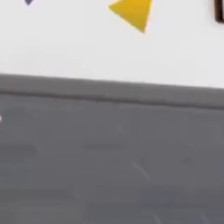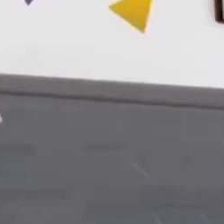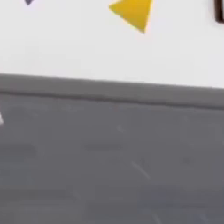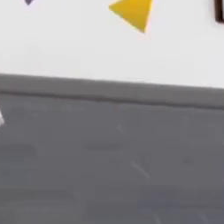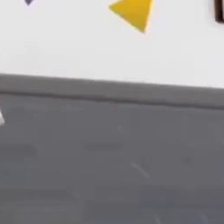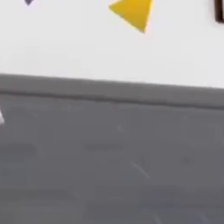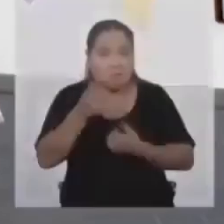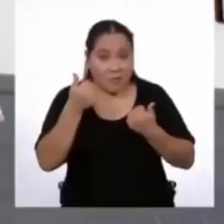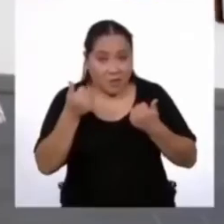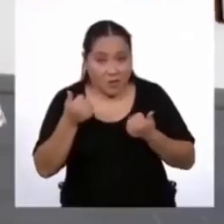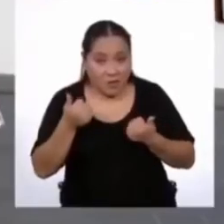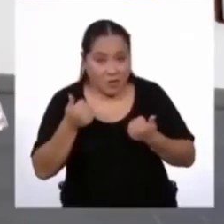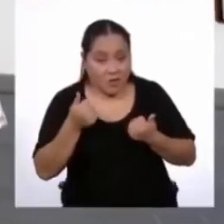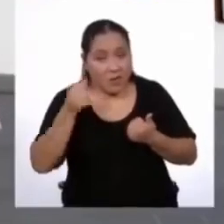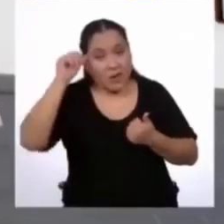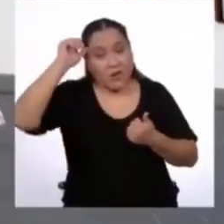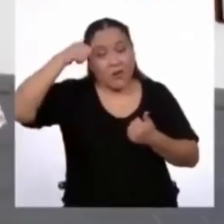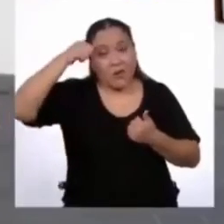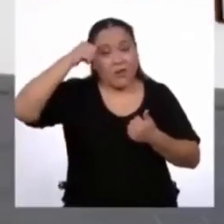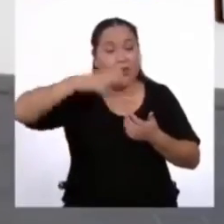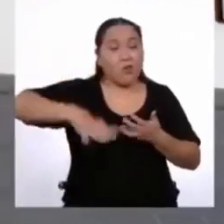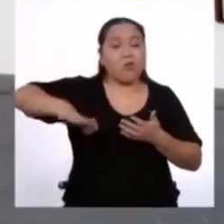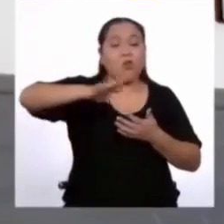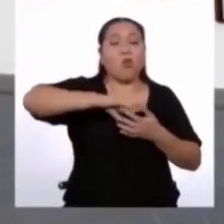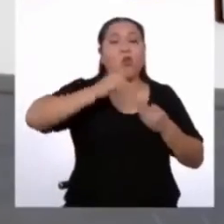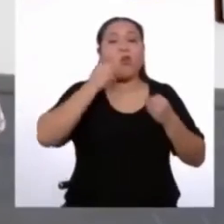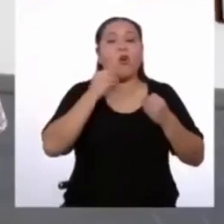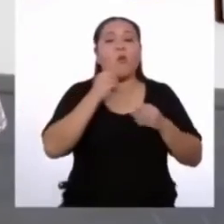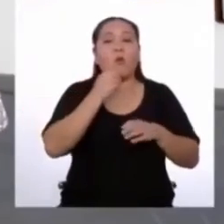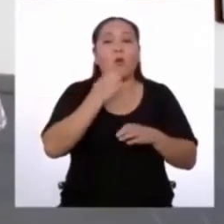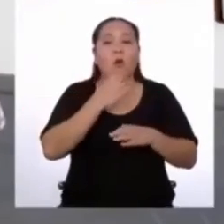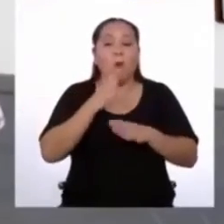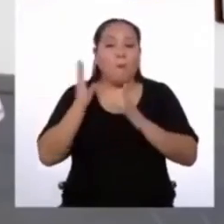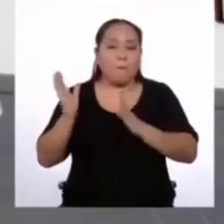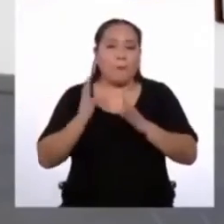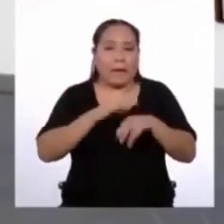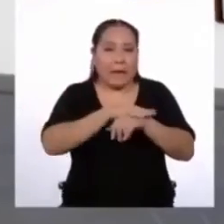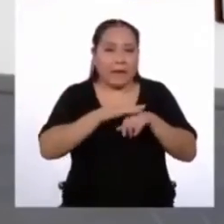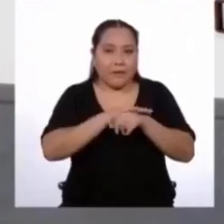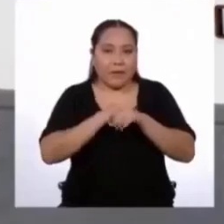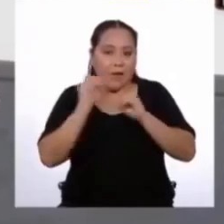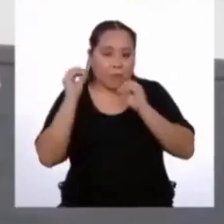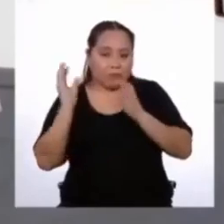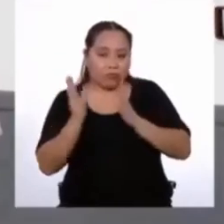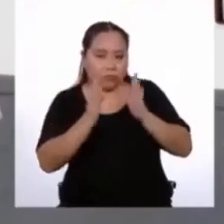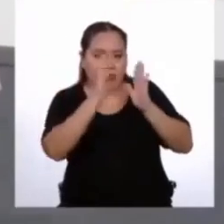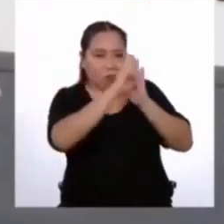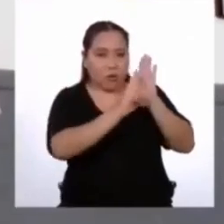¿Cómo les fue? ¿Recordaron todo sobre cómo planificar la redacción de un reglamento?